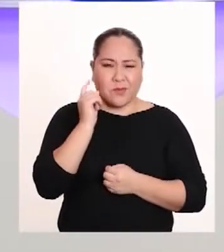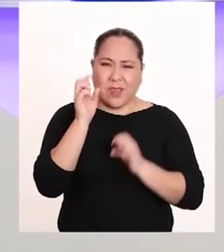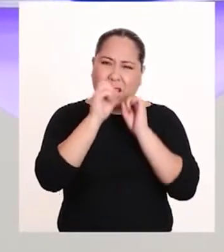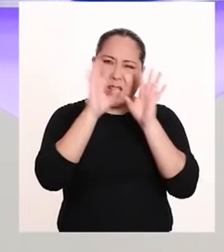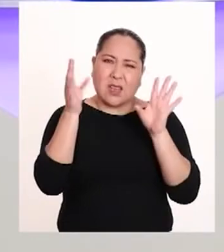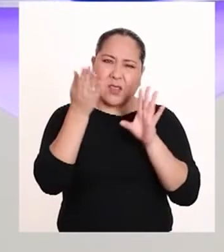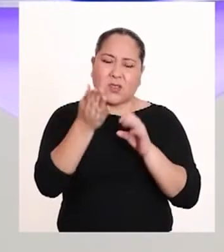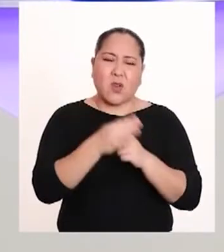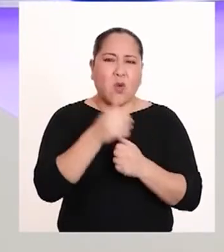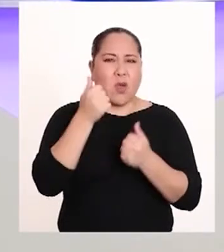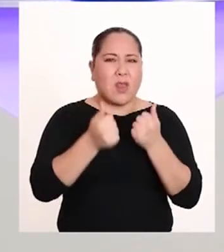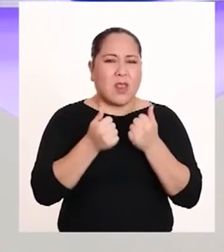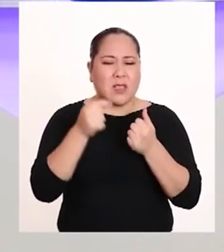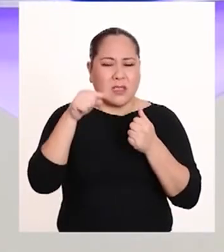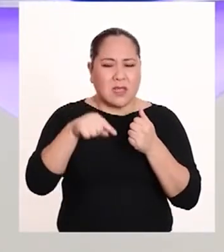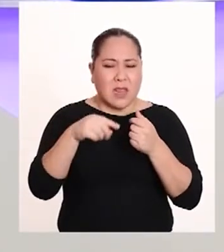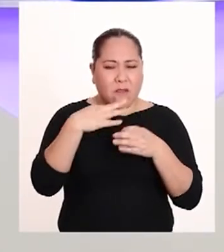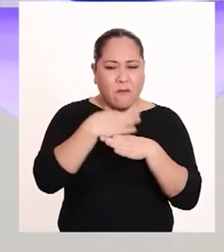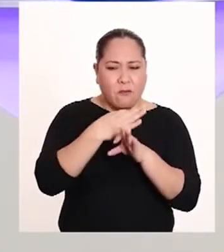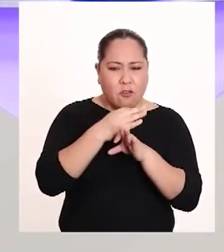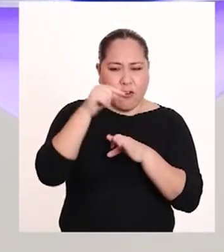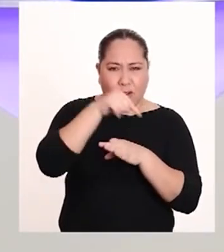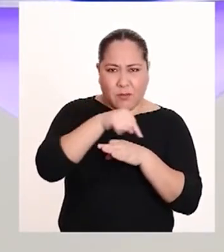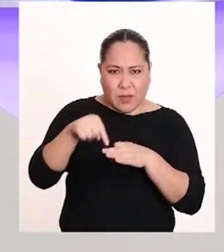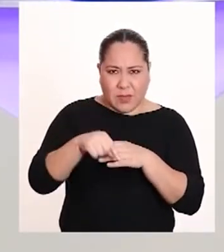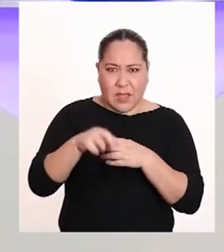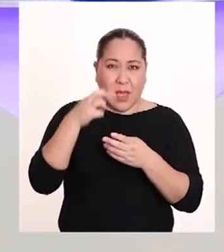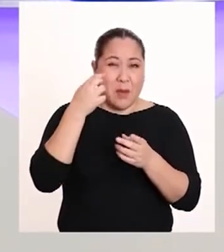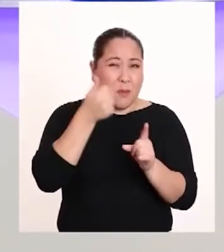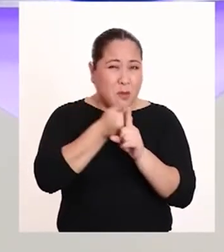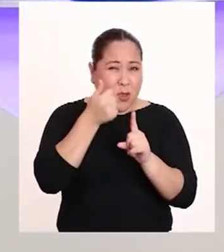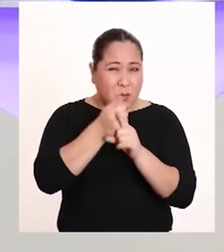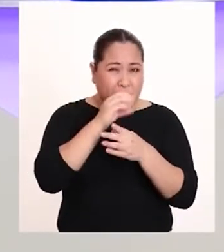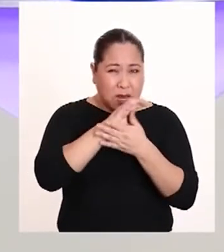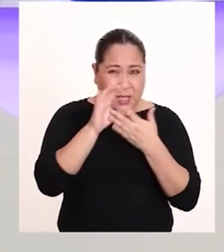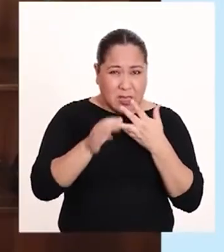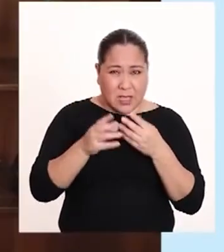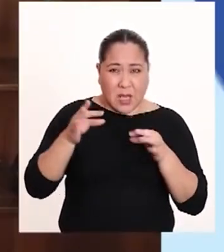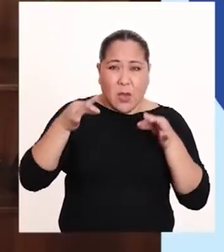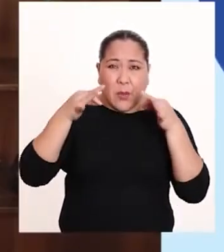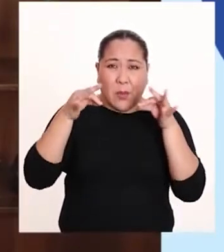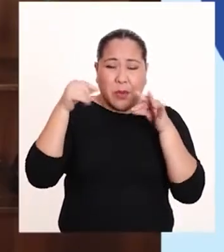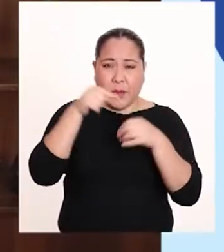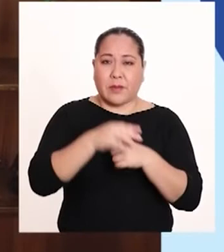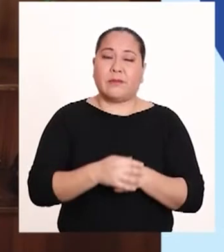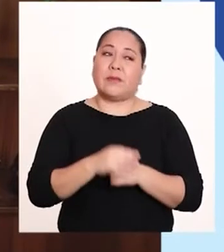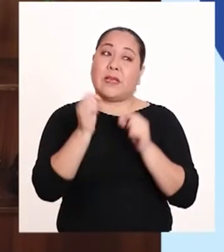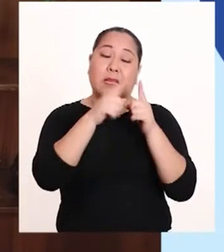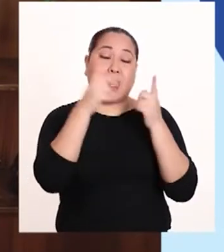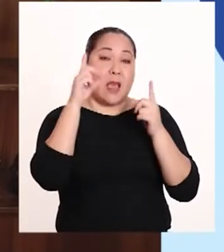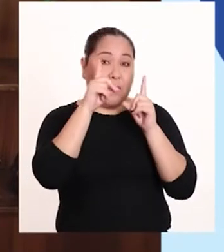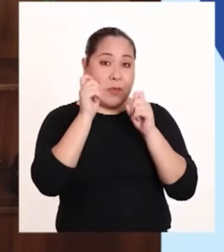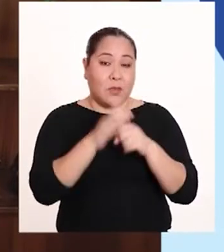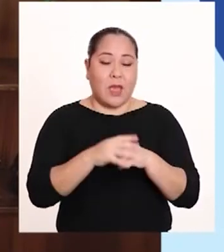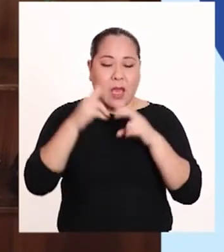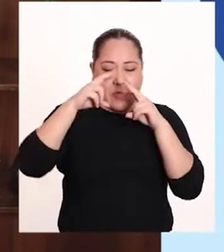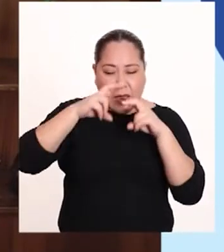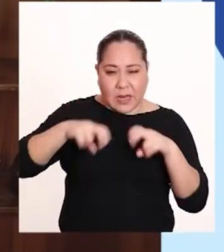una precisión. ¿Cuál es la estructura y cuáles son las propiedades físicas de los plásticos? Gran pregunta, Romina.